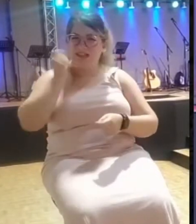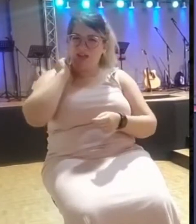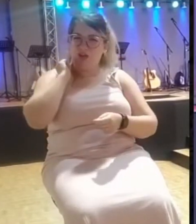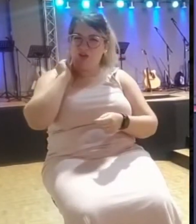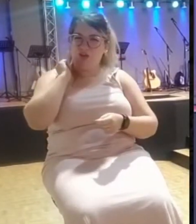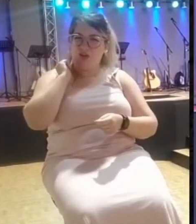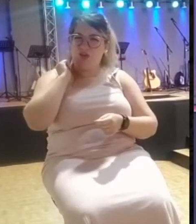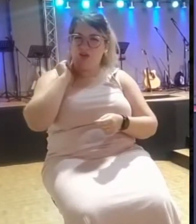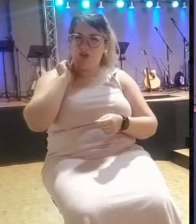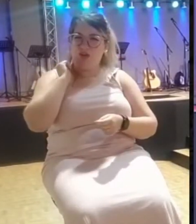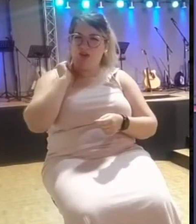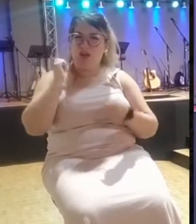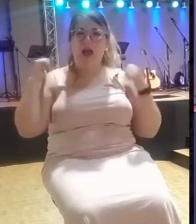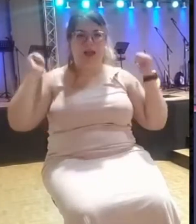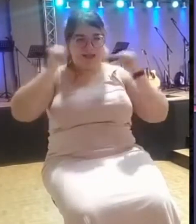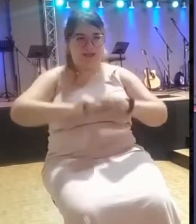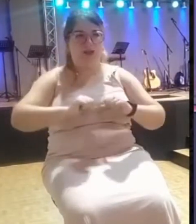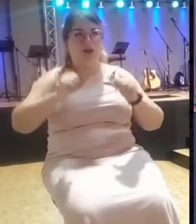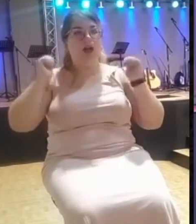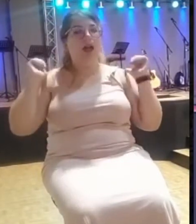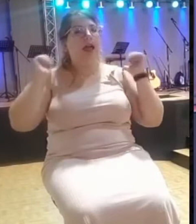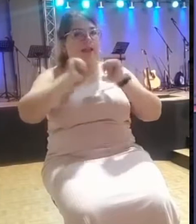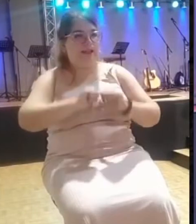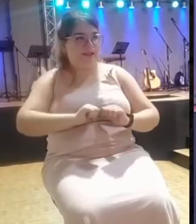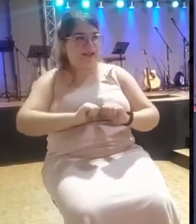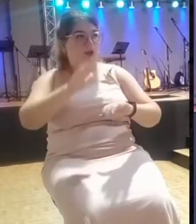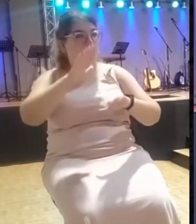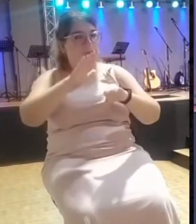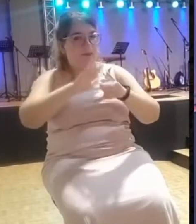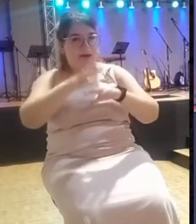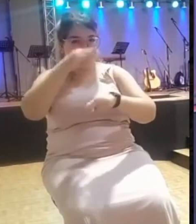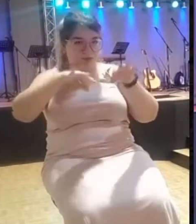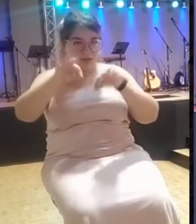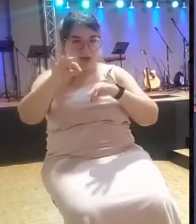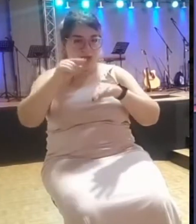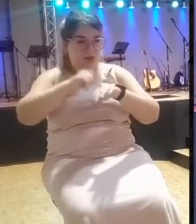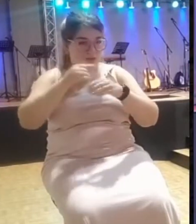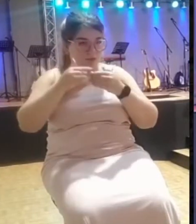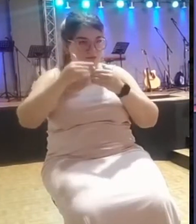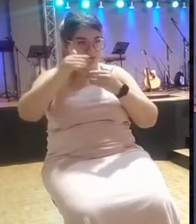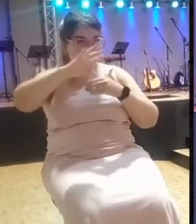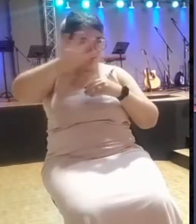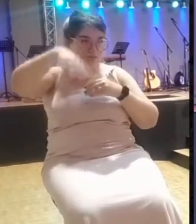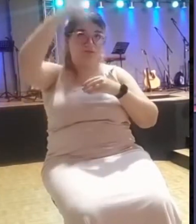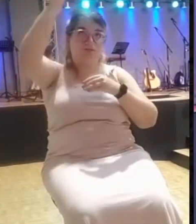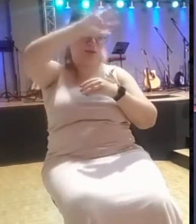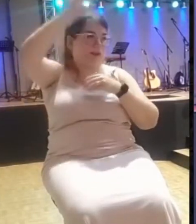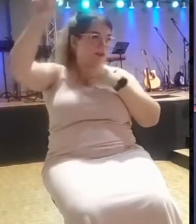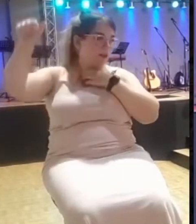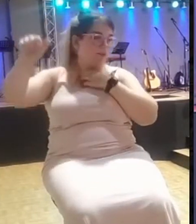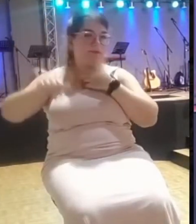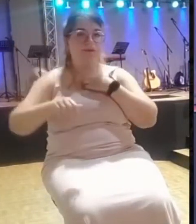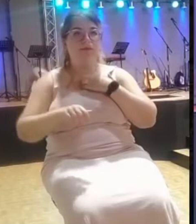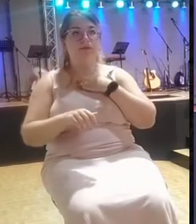cuando él, a poco tiempo, fue arrebatado arriba. Ahora, el reino de